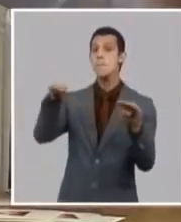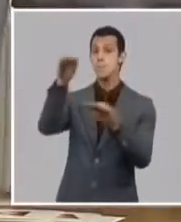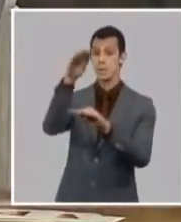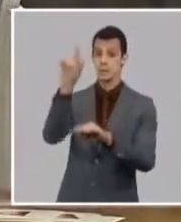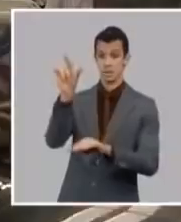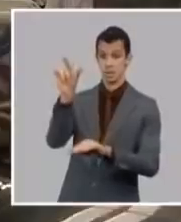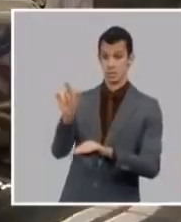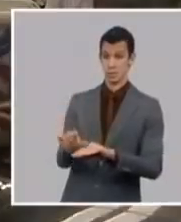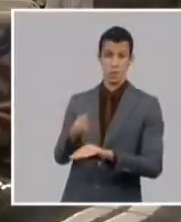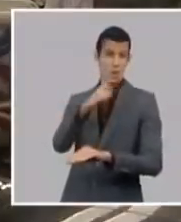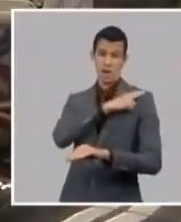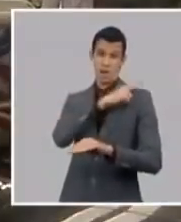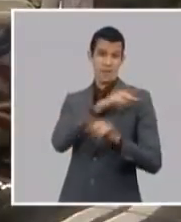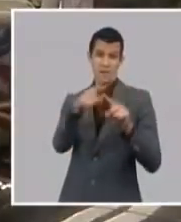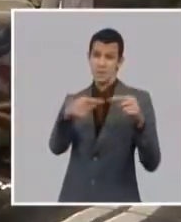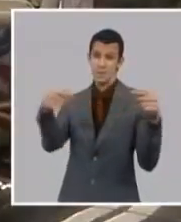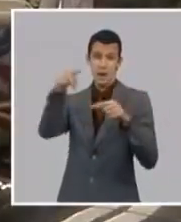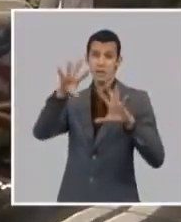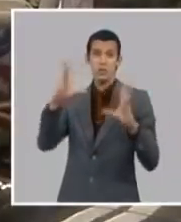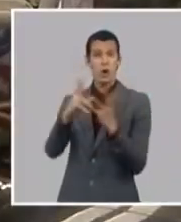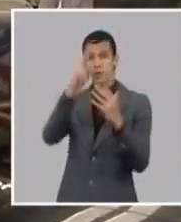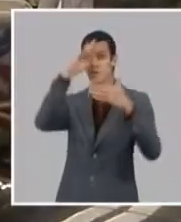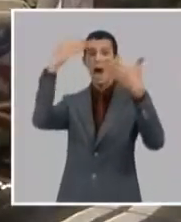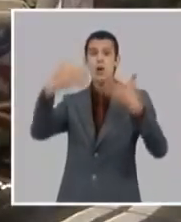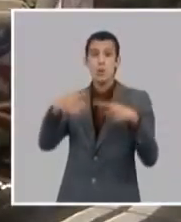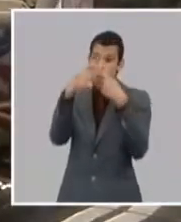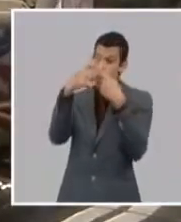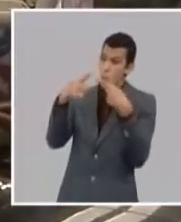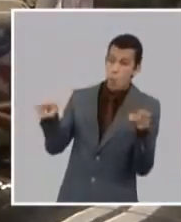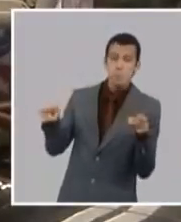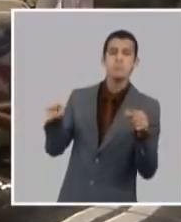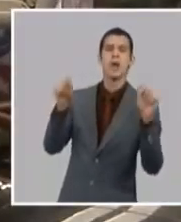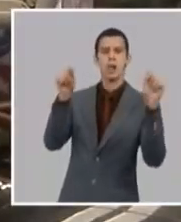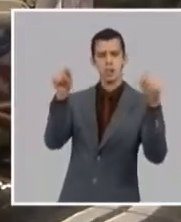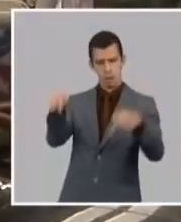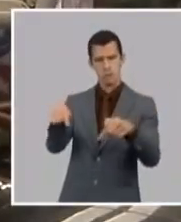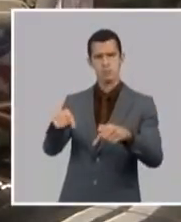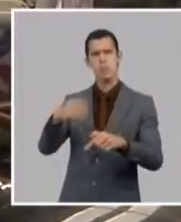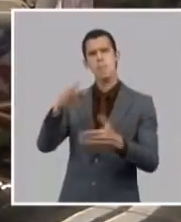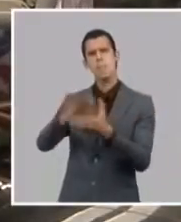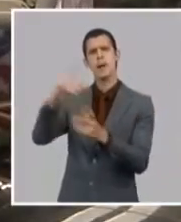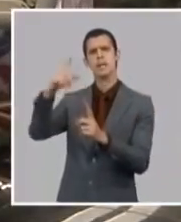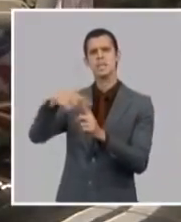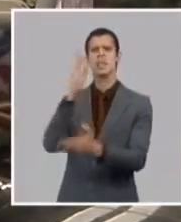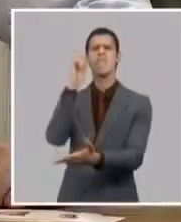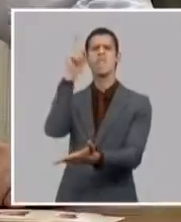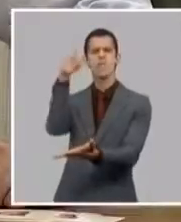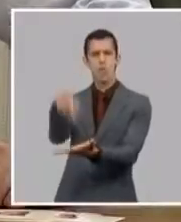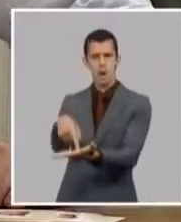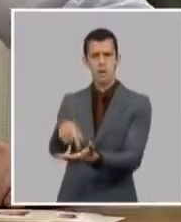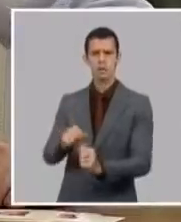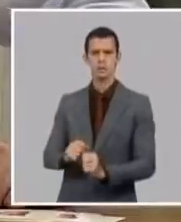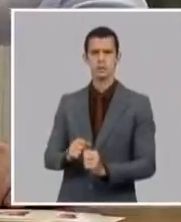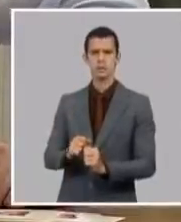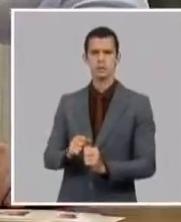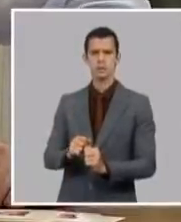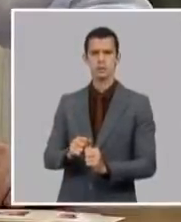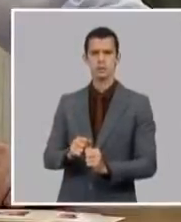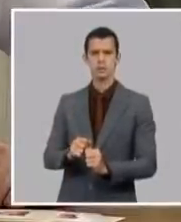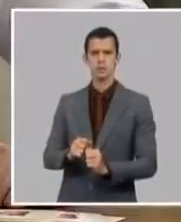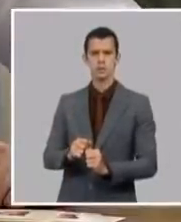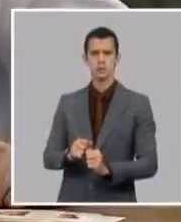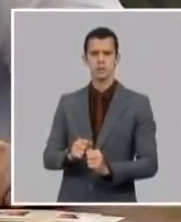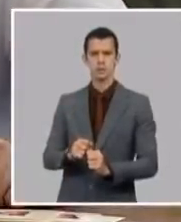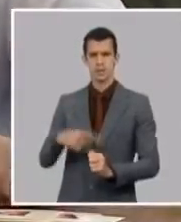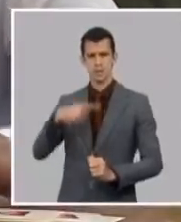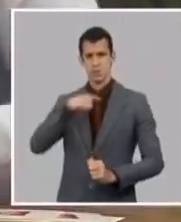un equipo de trabajo donde estuvimos Marrero y yo con otros compañeros en menos de mes y medio ha visitado Matanz